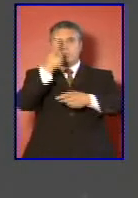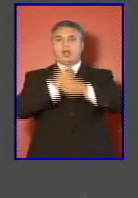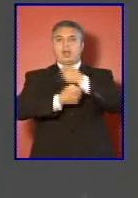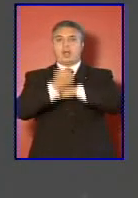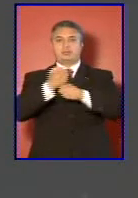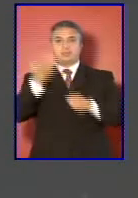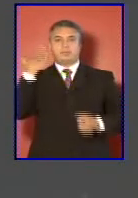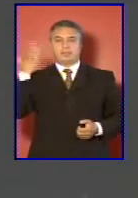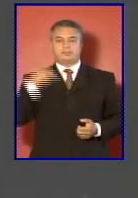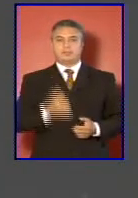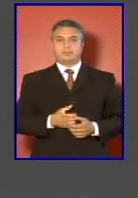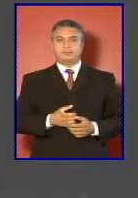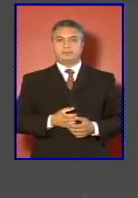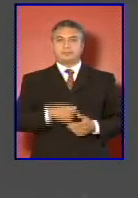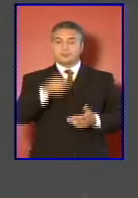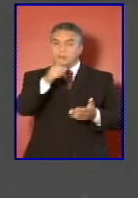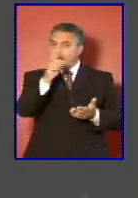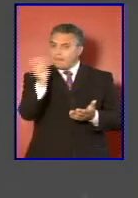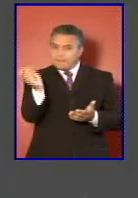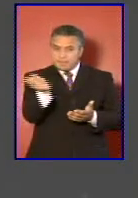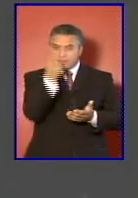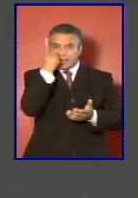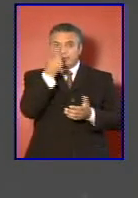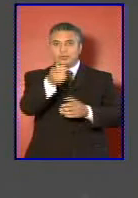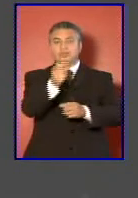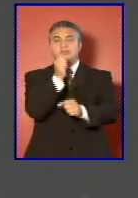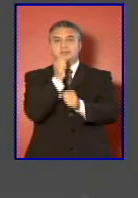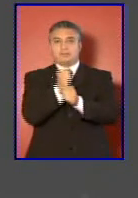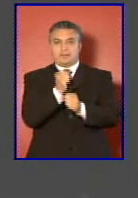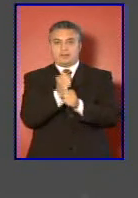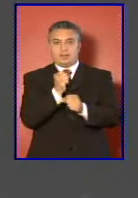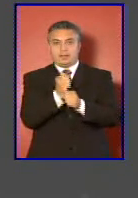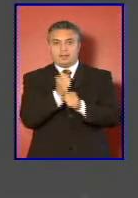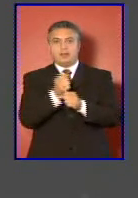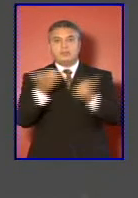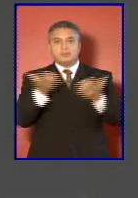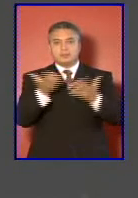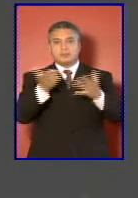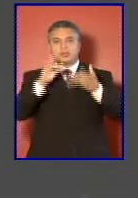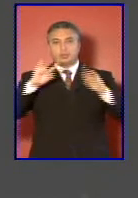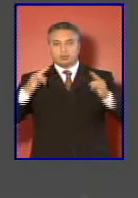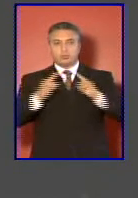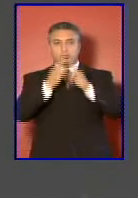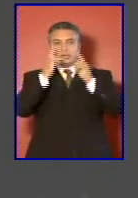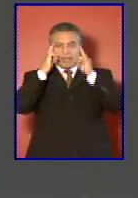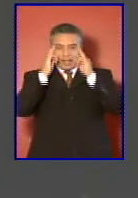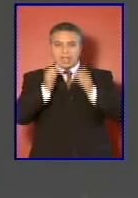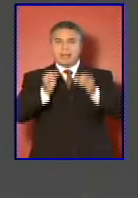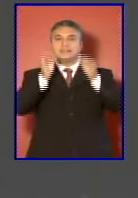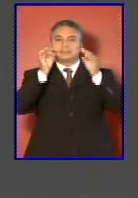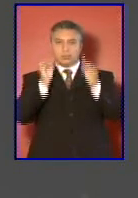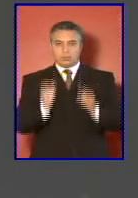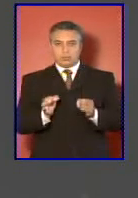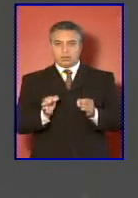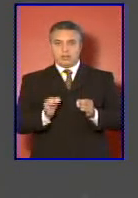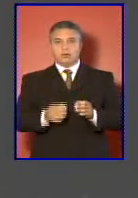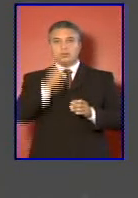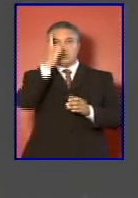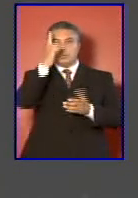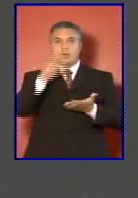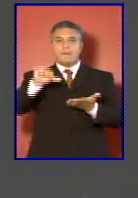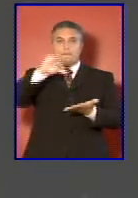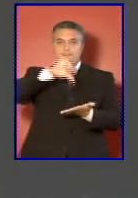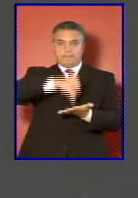Primero, trabajar para construir y asegurar un